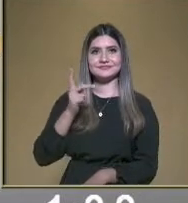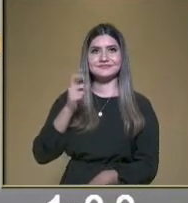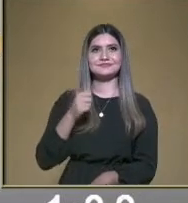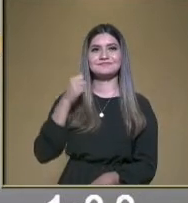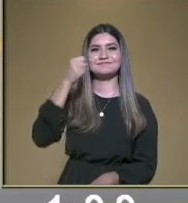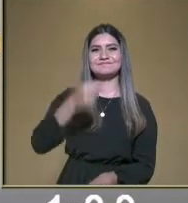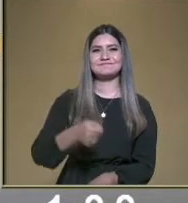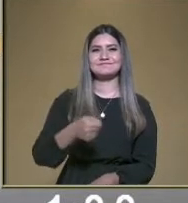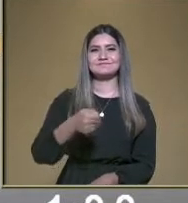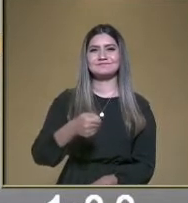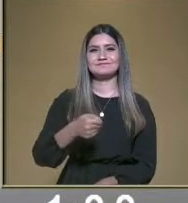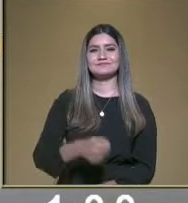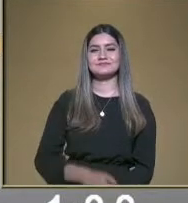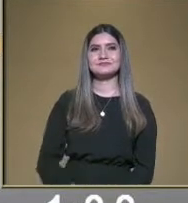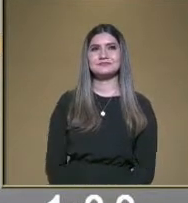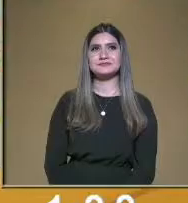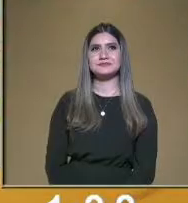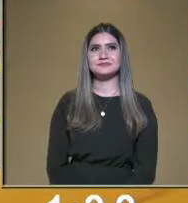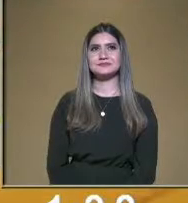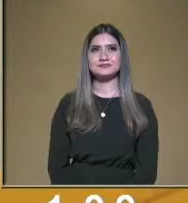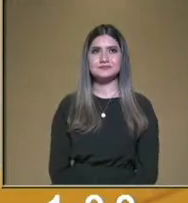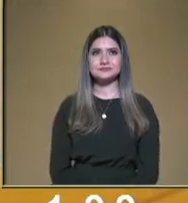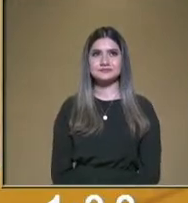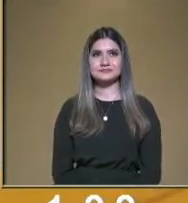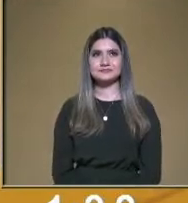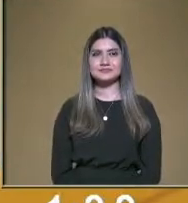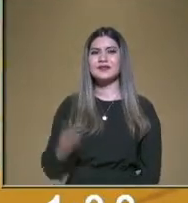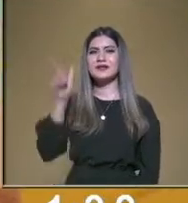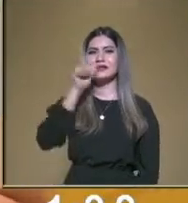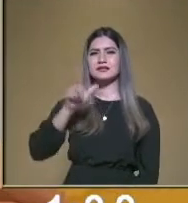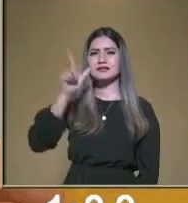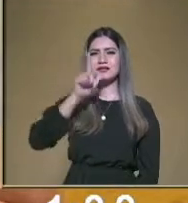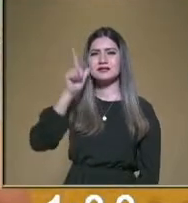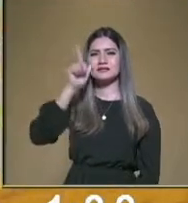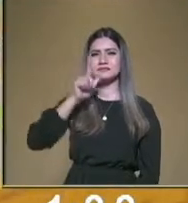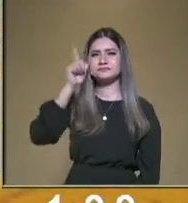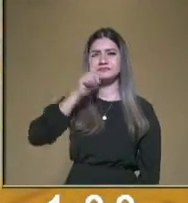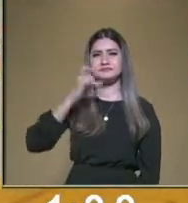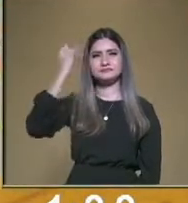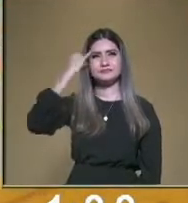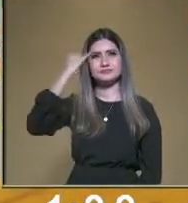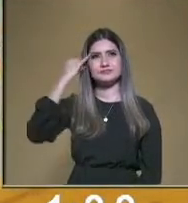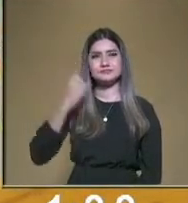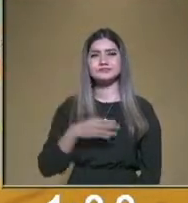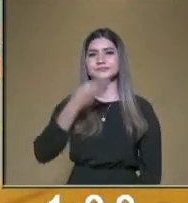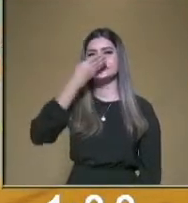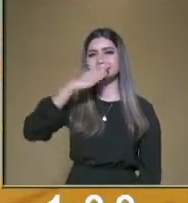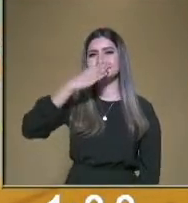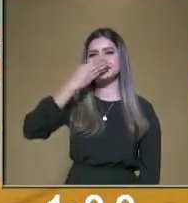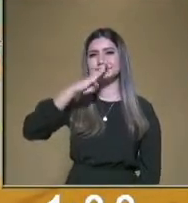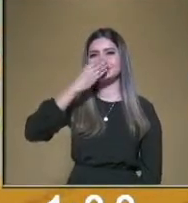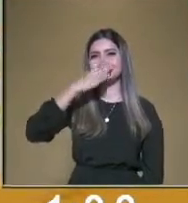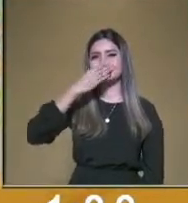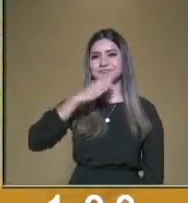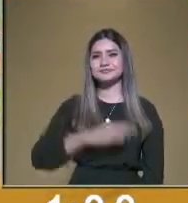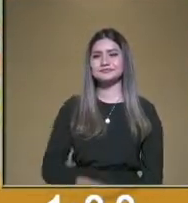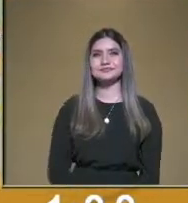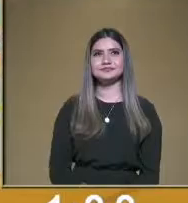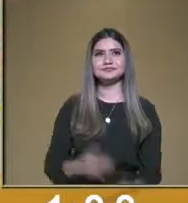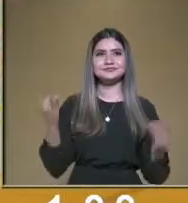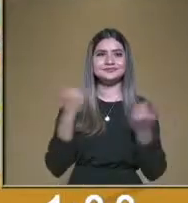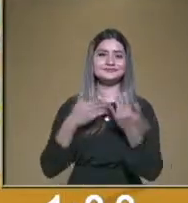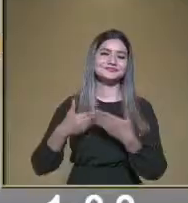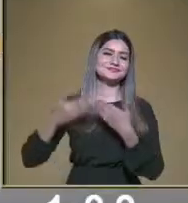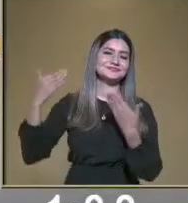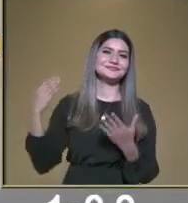cintli en lengua náhuatl? Cintli significa maíz. Exacto, eso lo vimos también en una